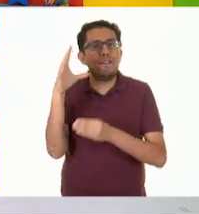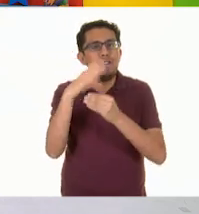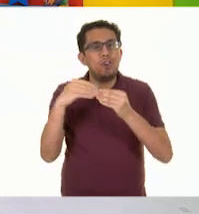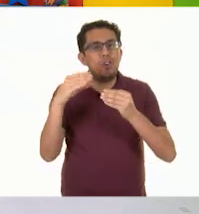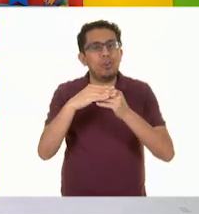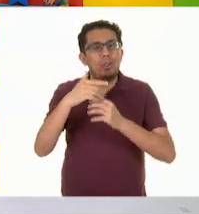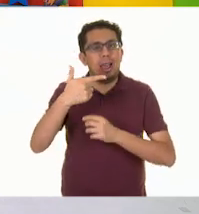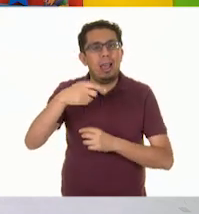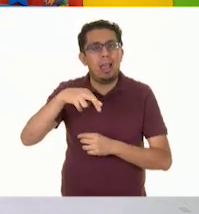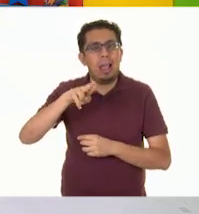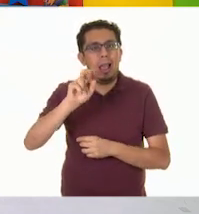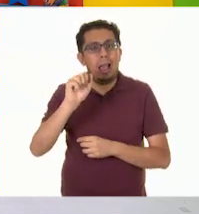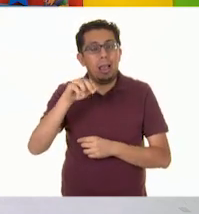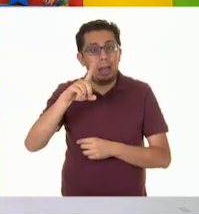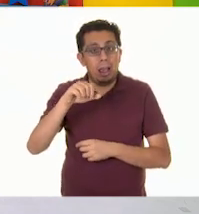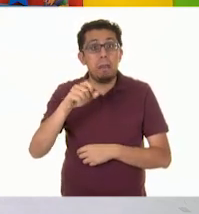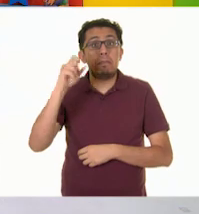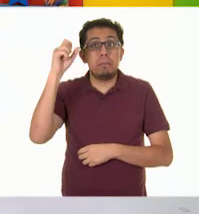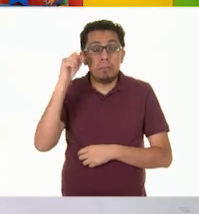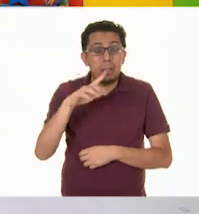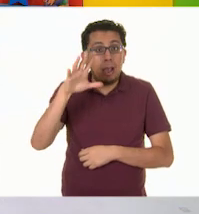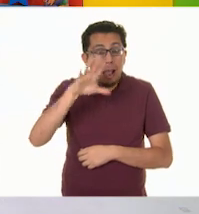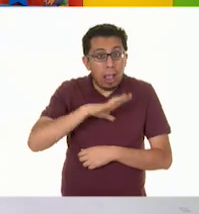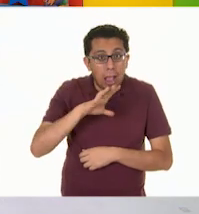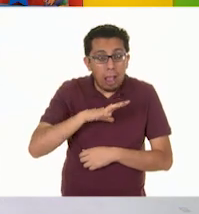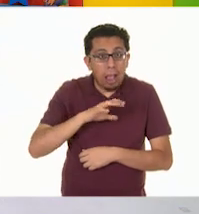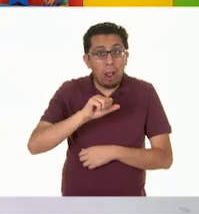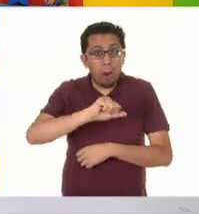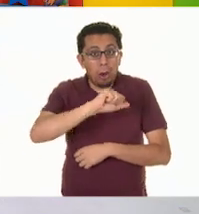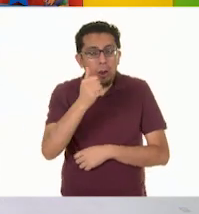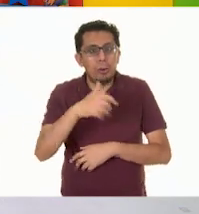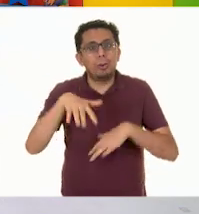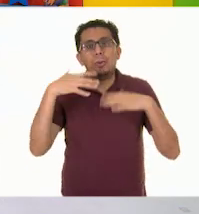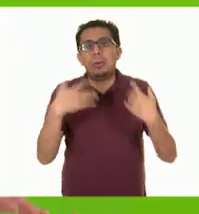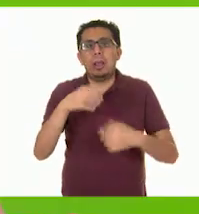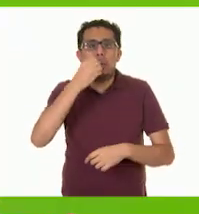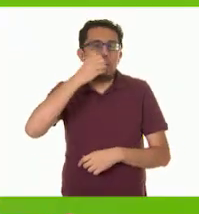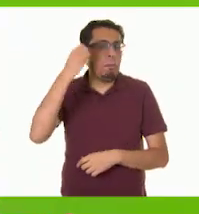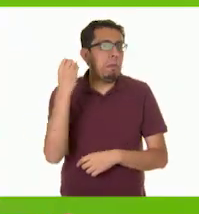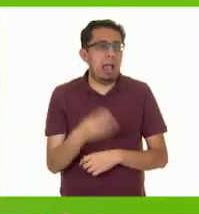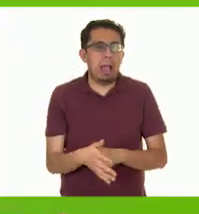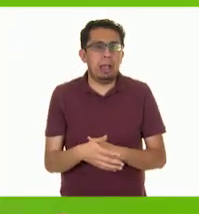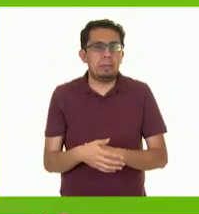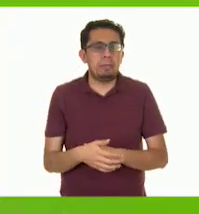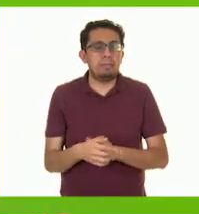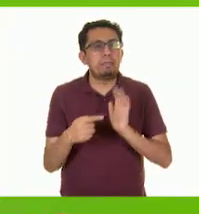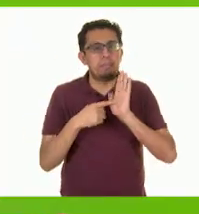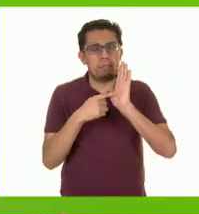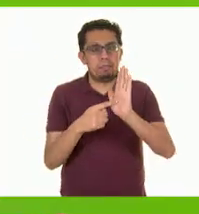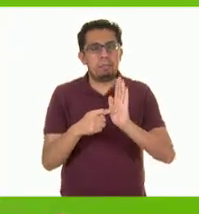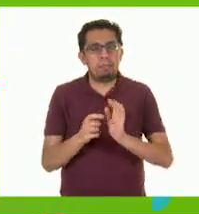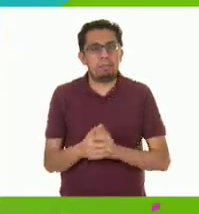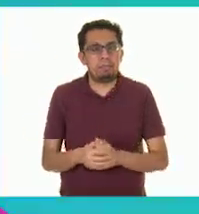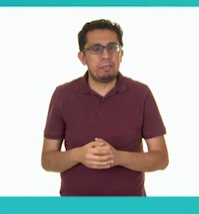serio? ¿También tiene un granado? ¿También? ¡Qué maravilla! Vamos a verlo. Adelante, Olivia.